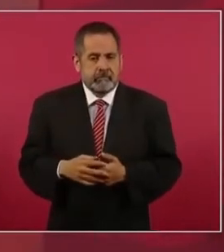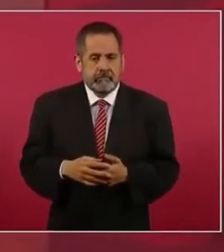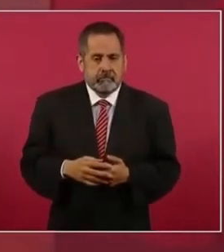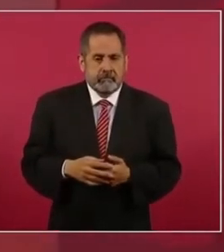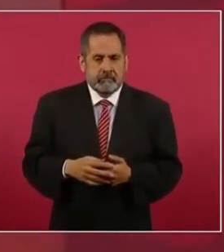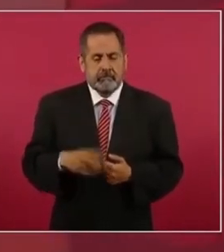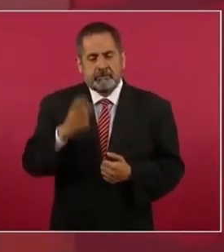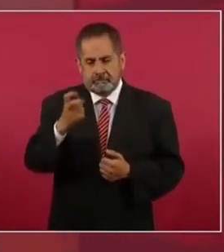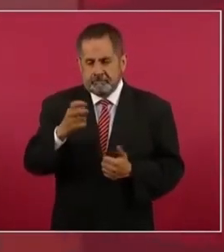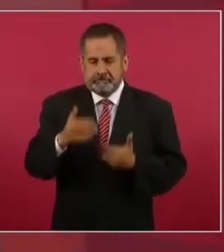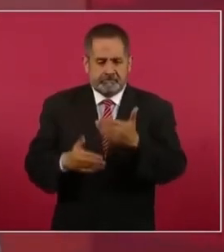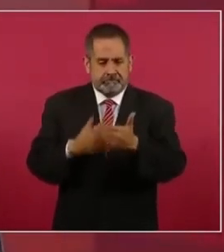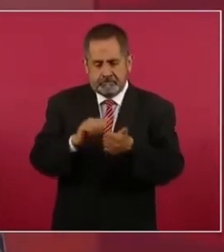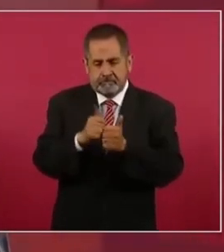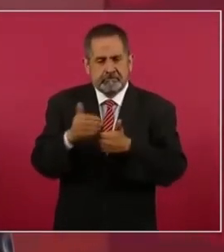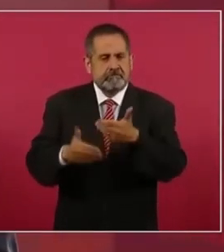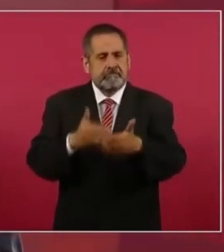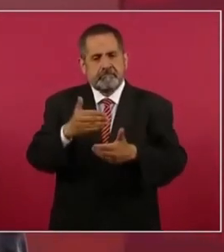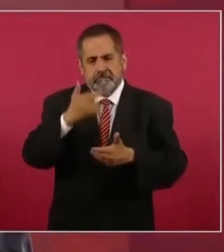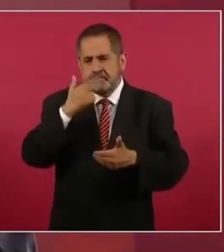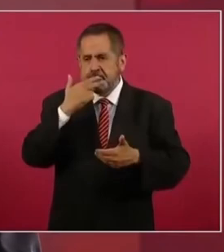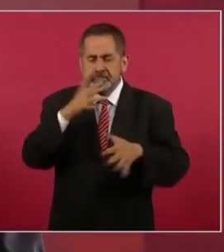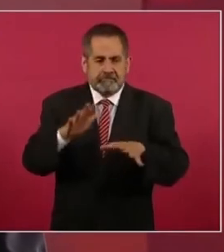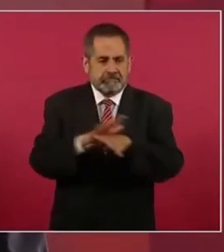estamos avanzando en la transformación